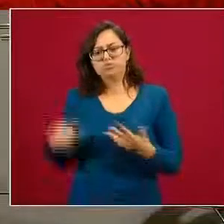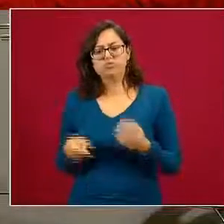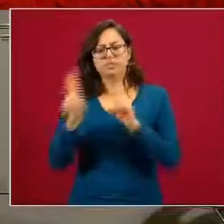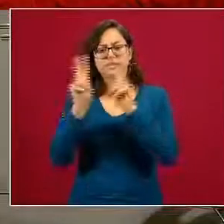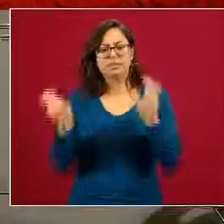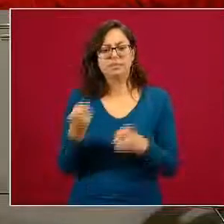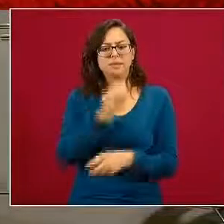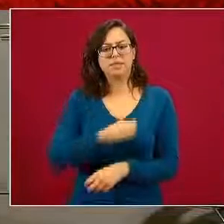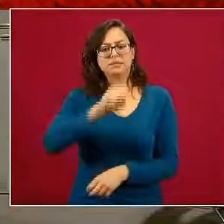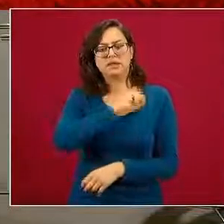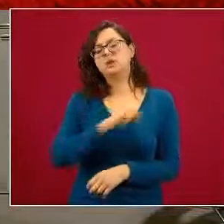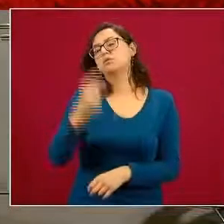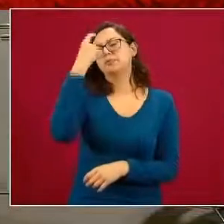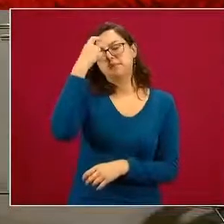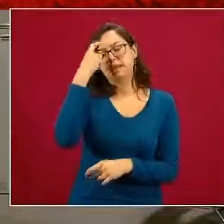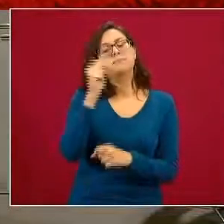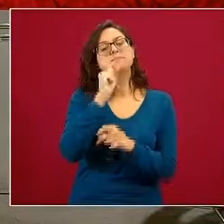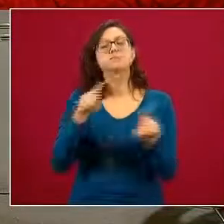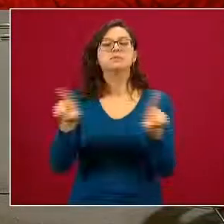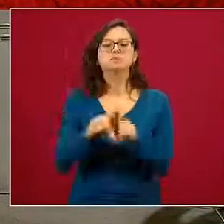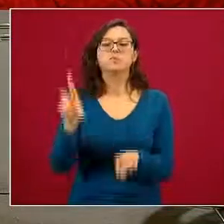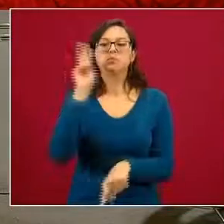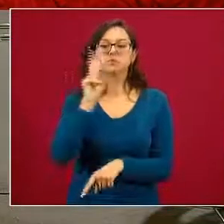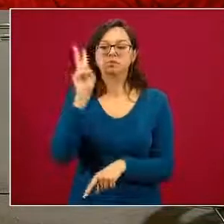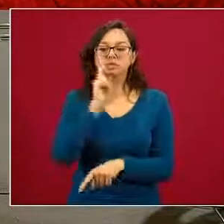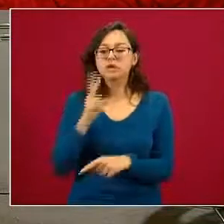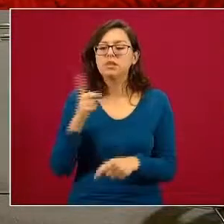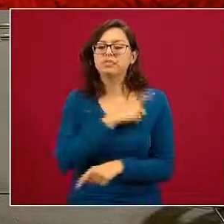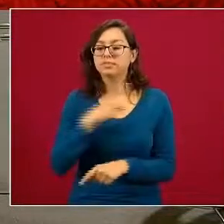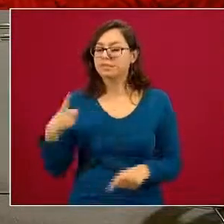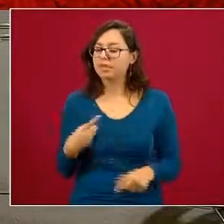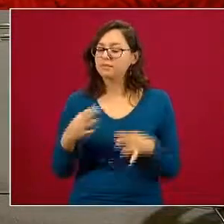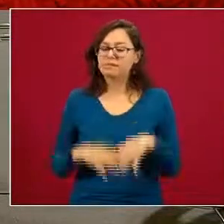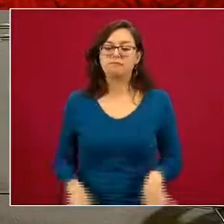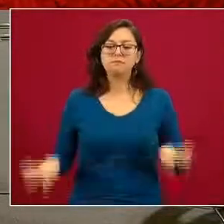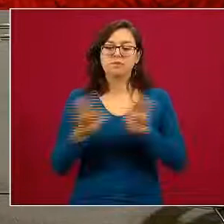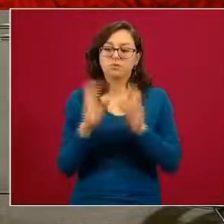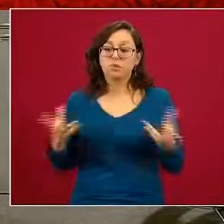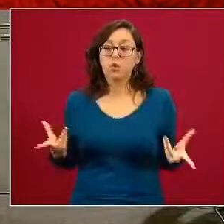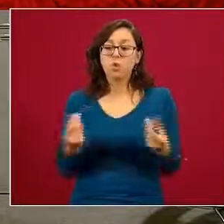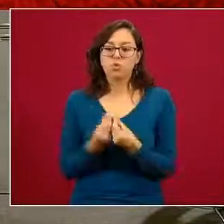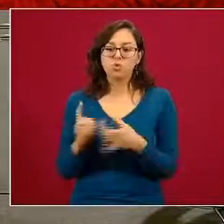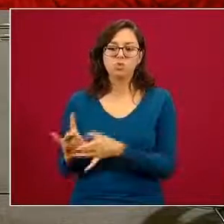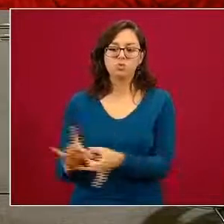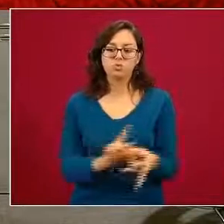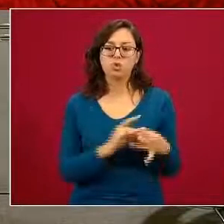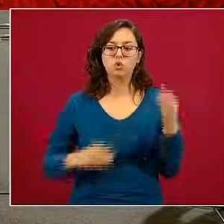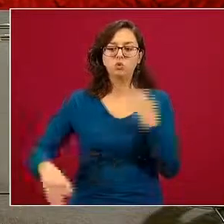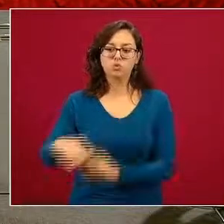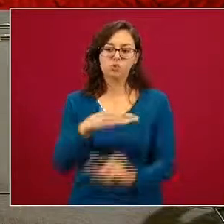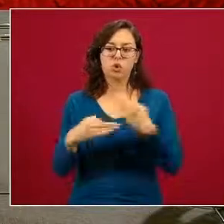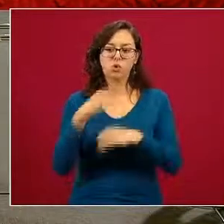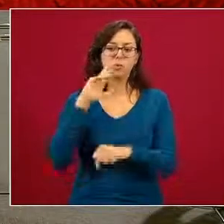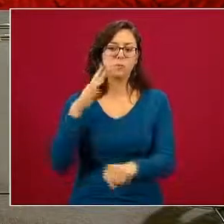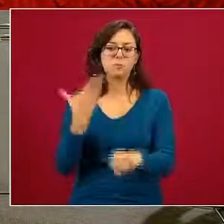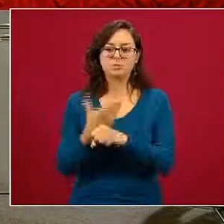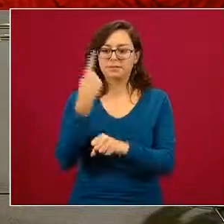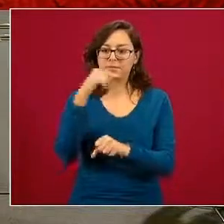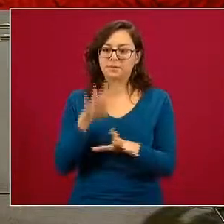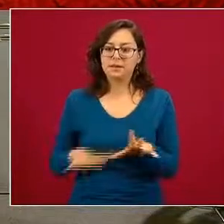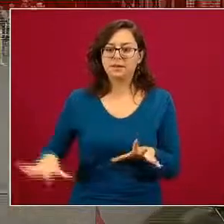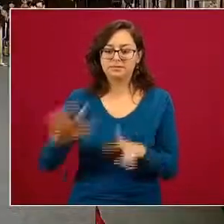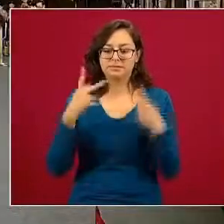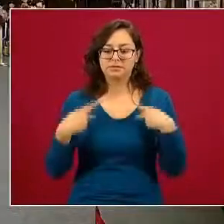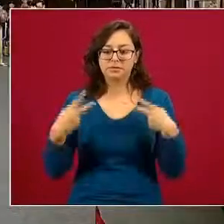la salud mental incluidas las adicciones es imprescindible esta vinculación y esta responsabilidad o corresponsabilidad también con la sociedad